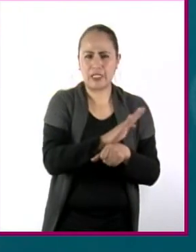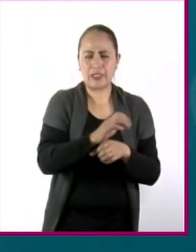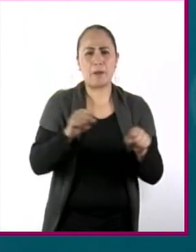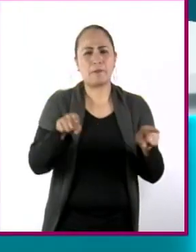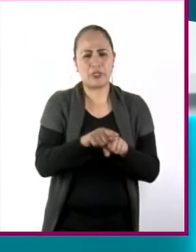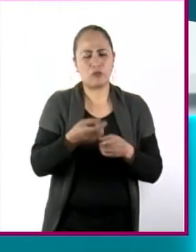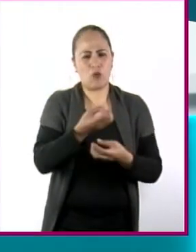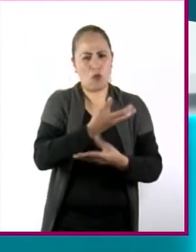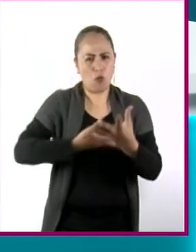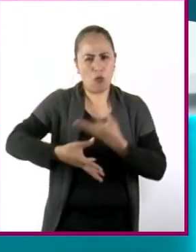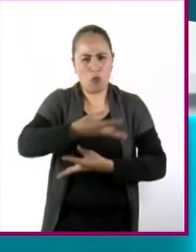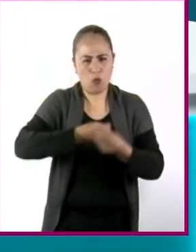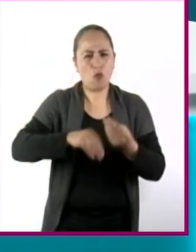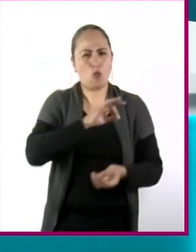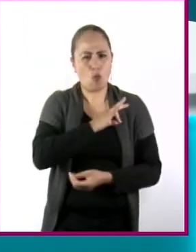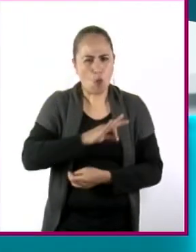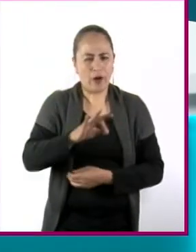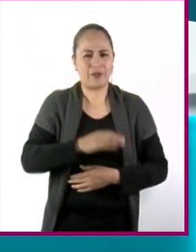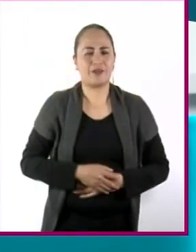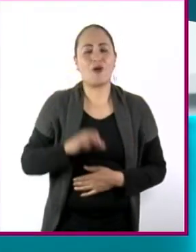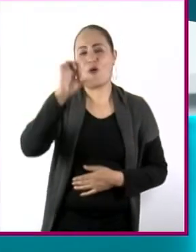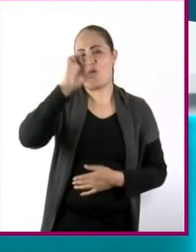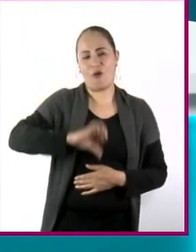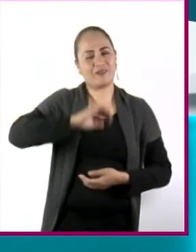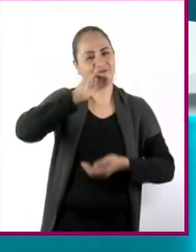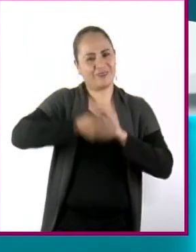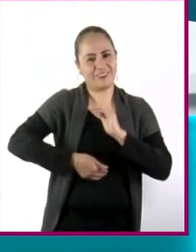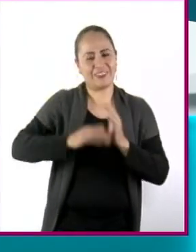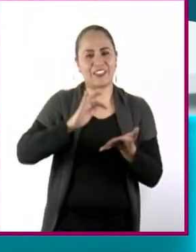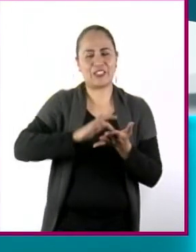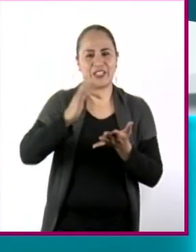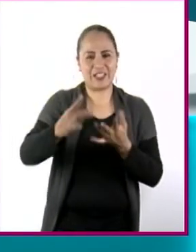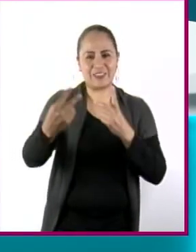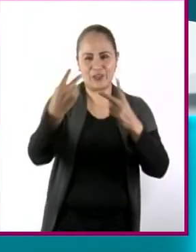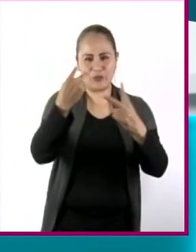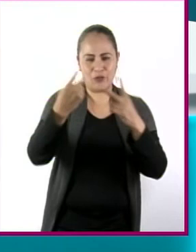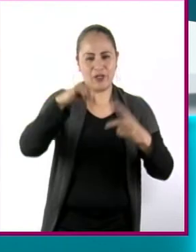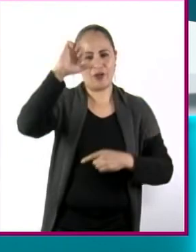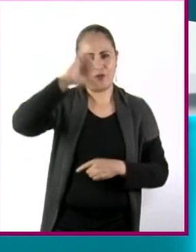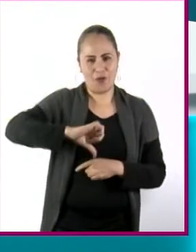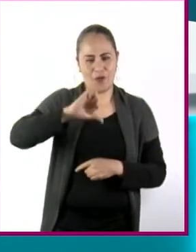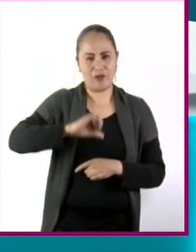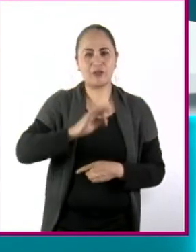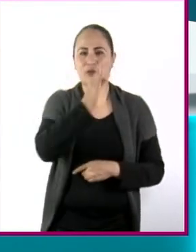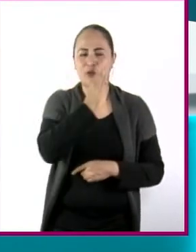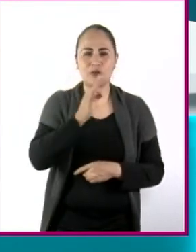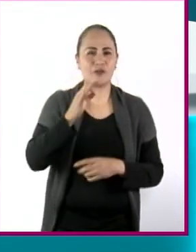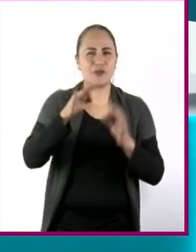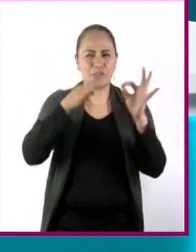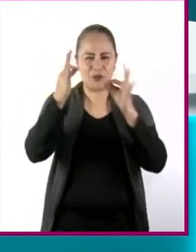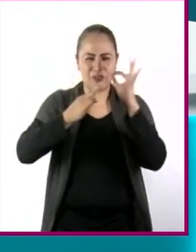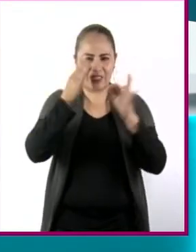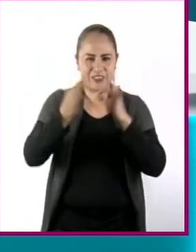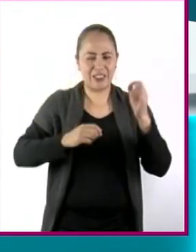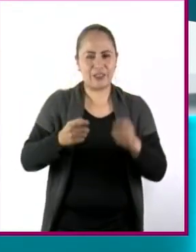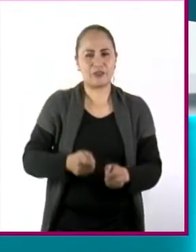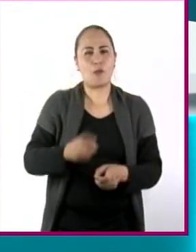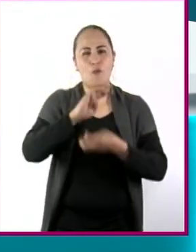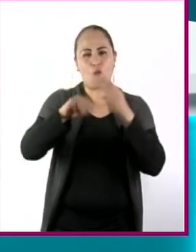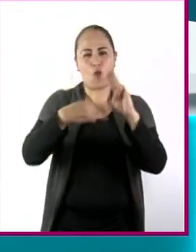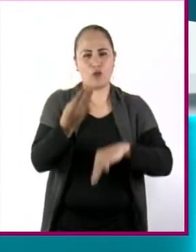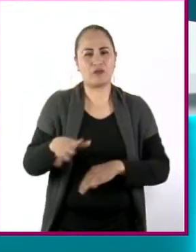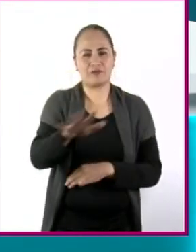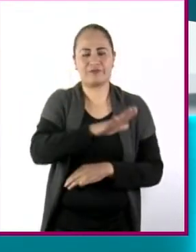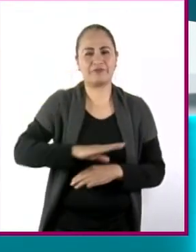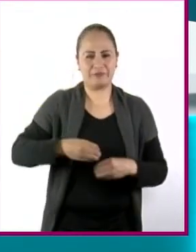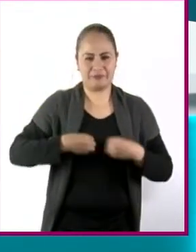son posibles Esto ha sido todo por hoy Muchas gracias por acompañarnos en esta emisión del noticiario Me toca este mundo Hace este